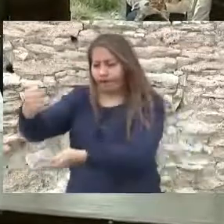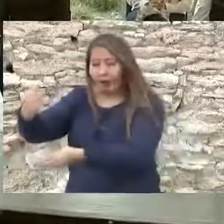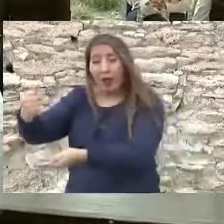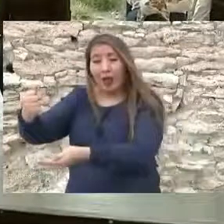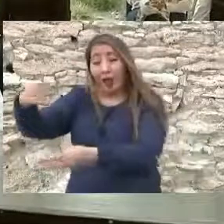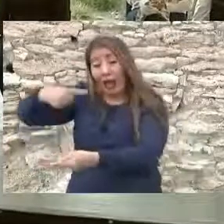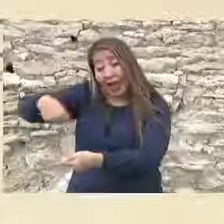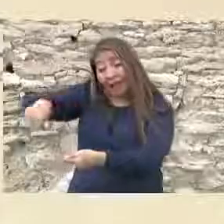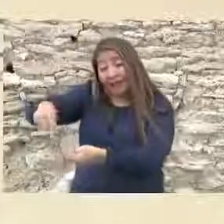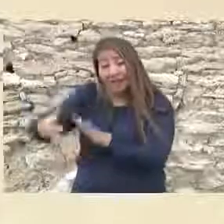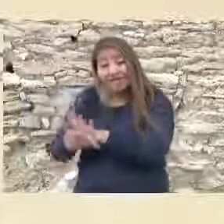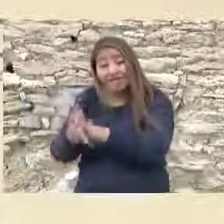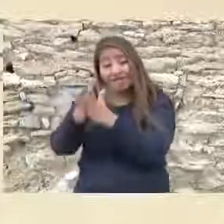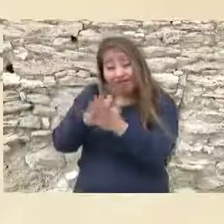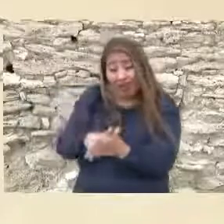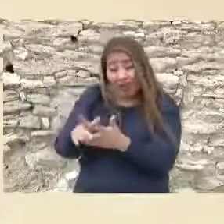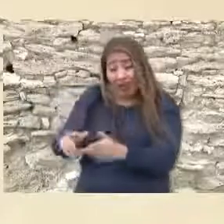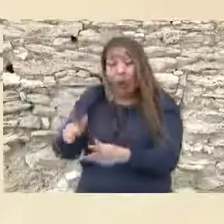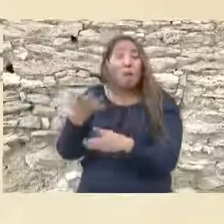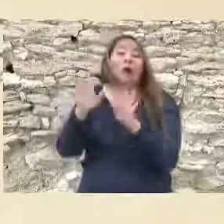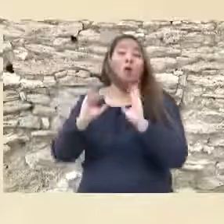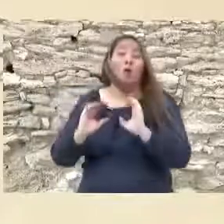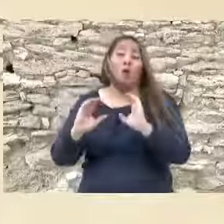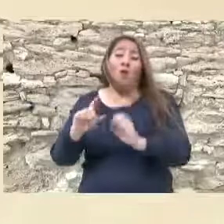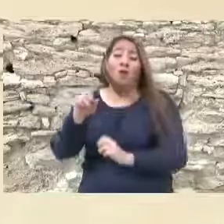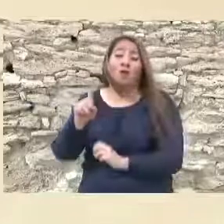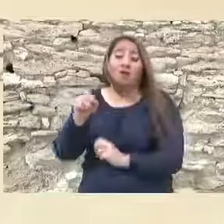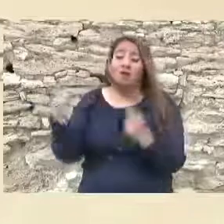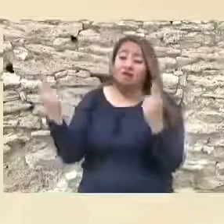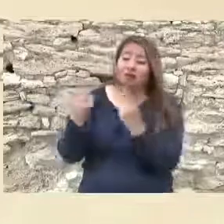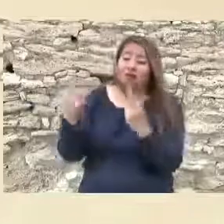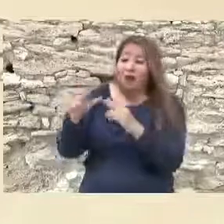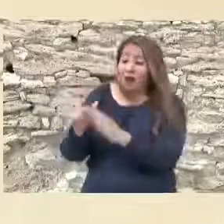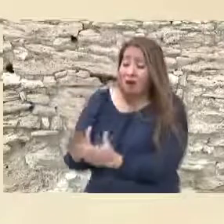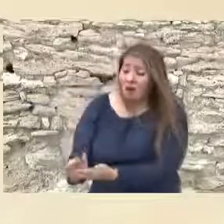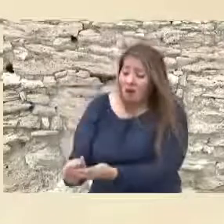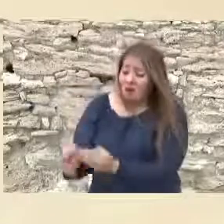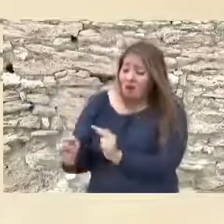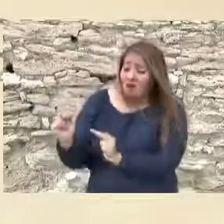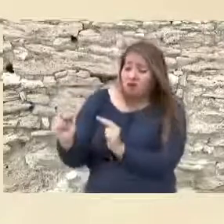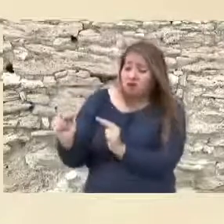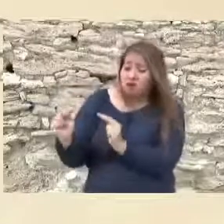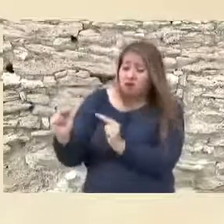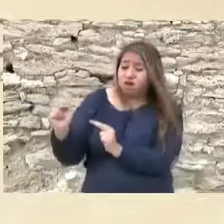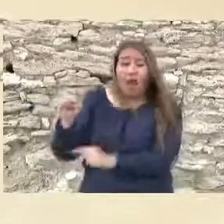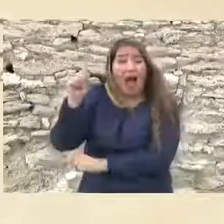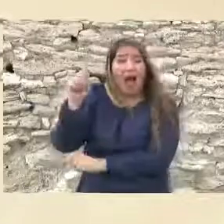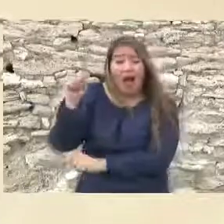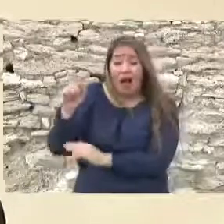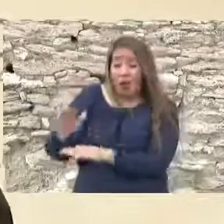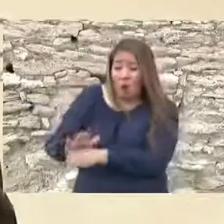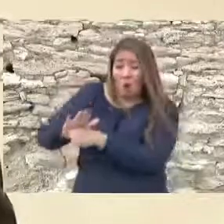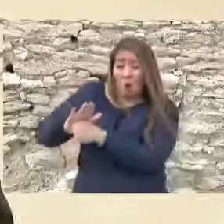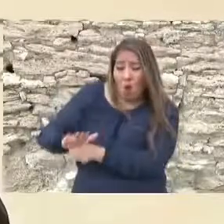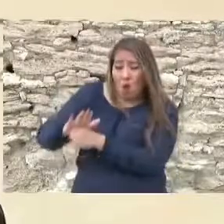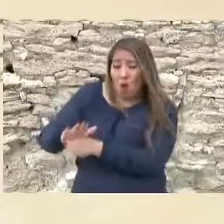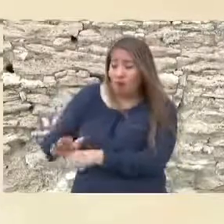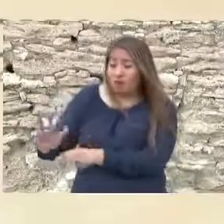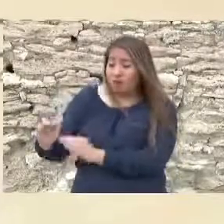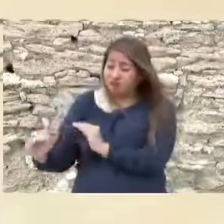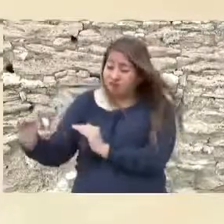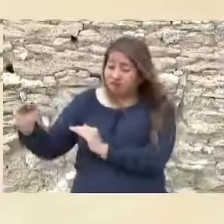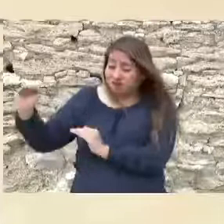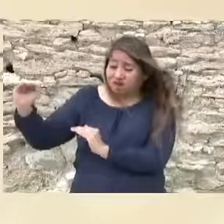prácticas que ayuden a preservar el flujo de agua necesario para incrementar los niveles de agua superficial en el humedal